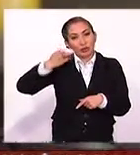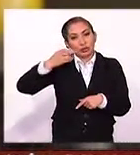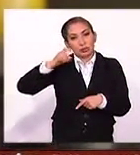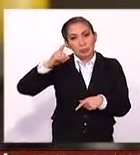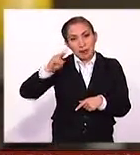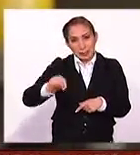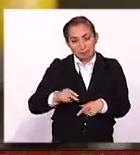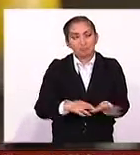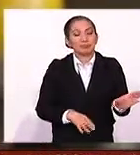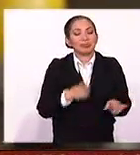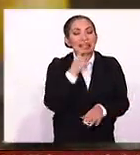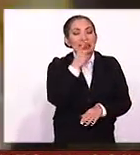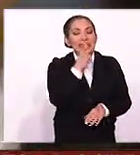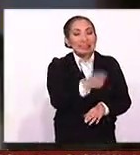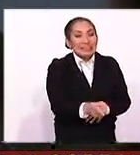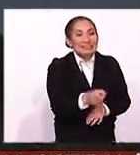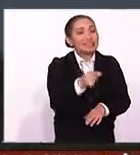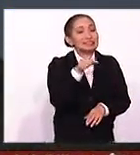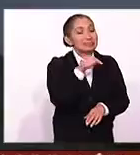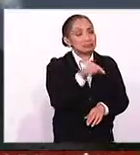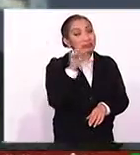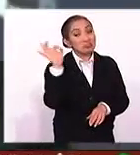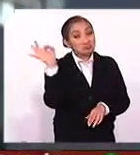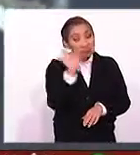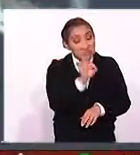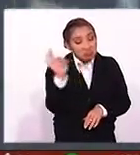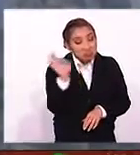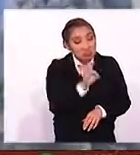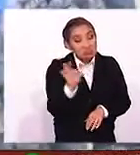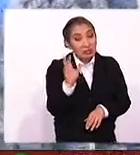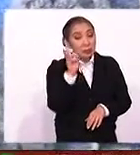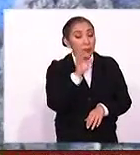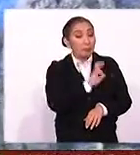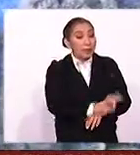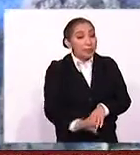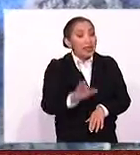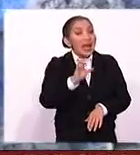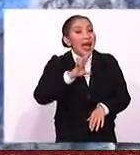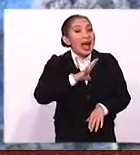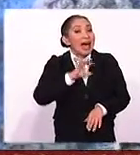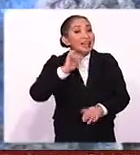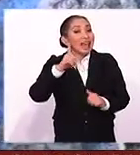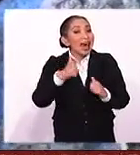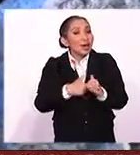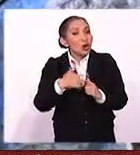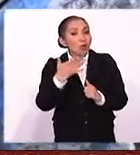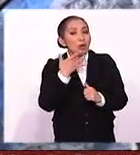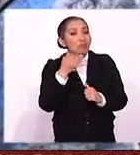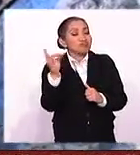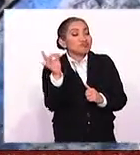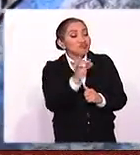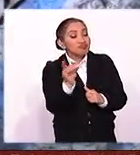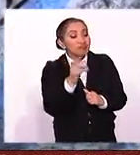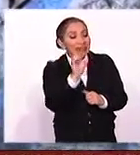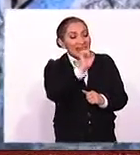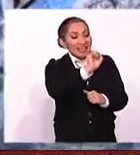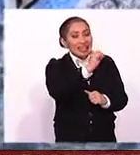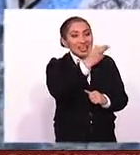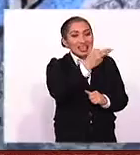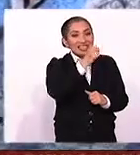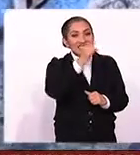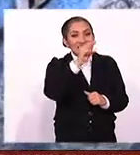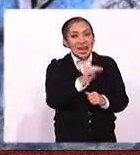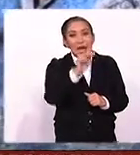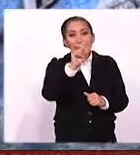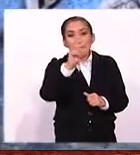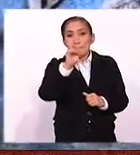Ahora, él bien dice que si hubo, si se puede mostrar que hubo algún tipo de facilitación por parte de Sean Penn en el